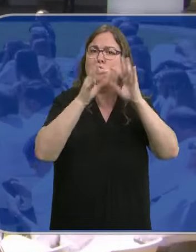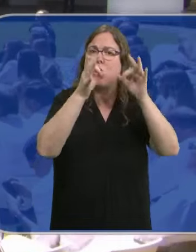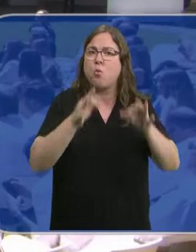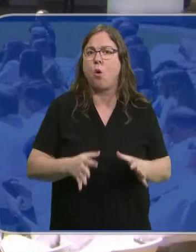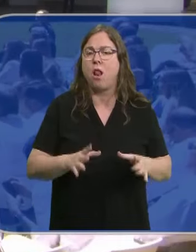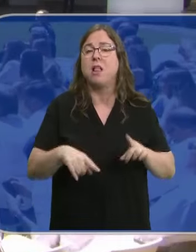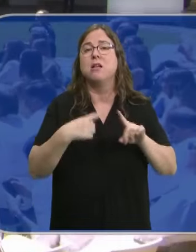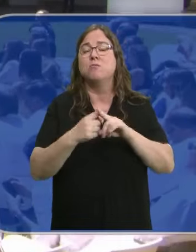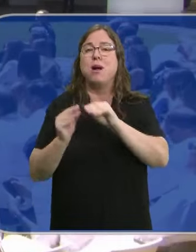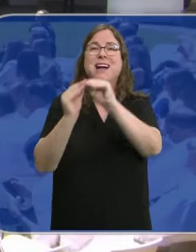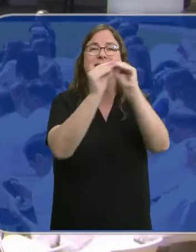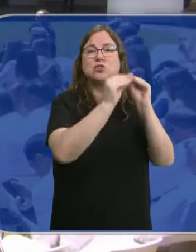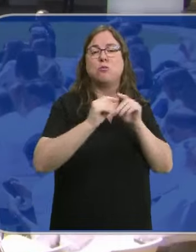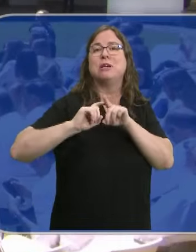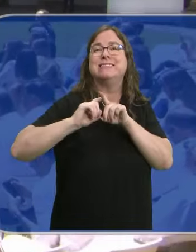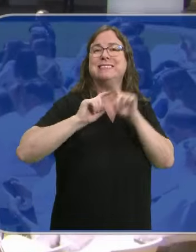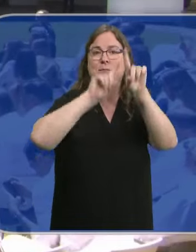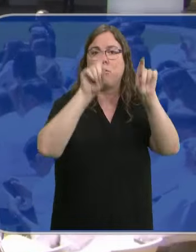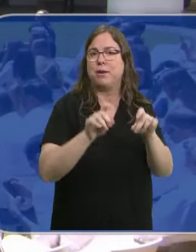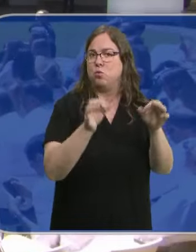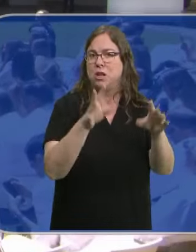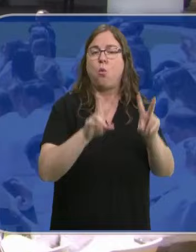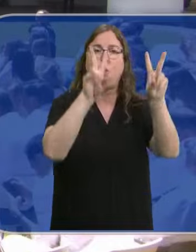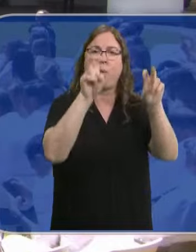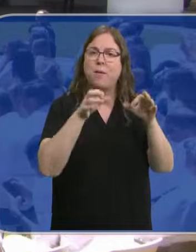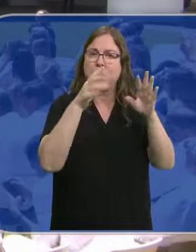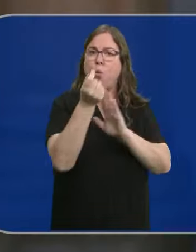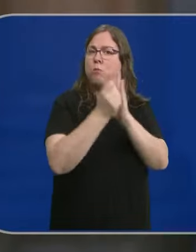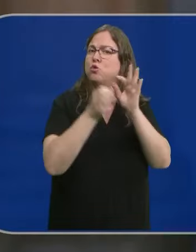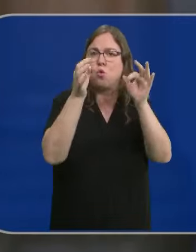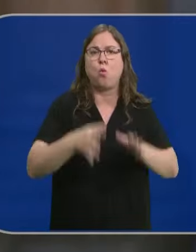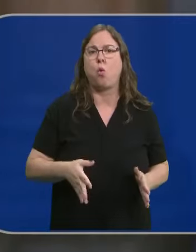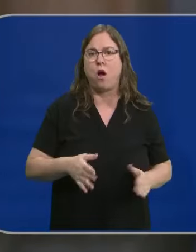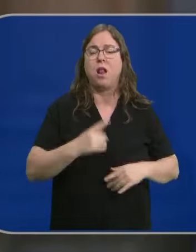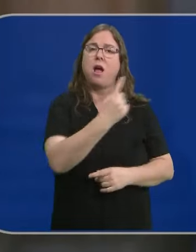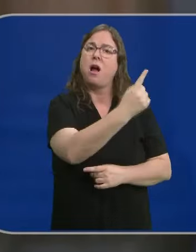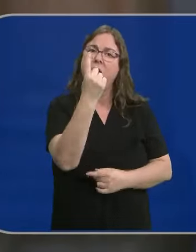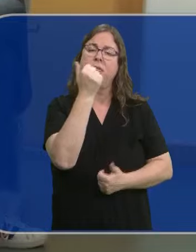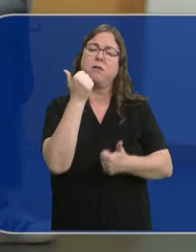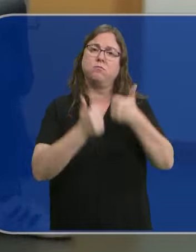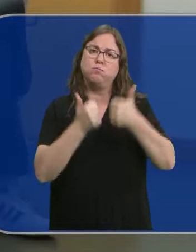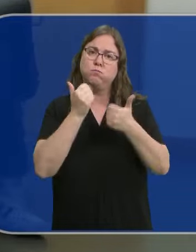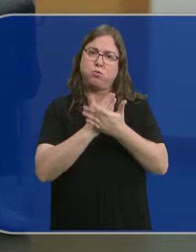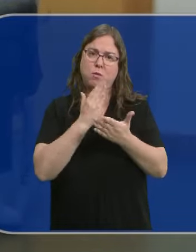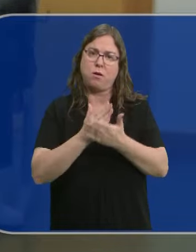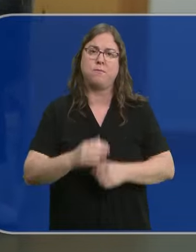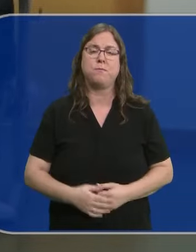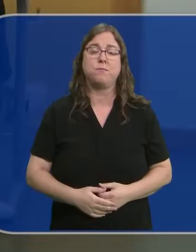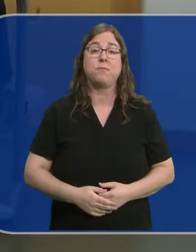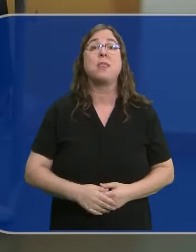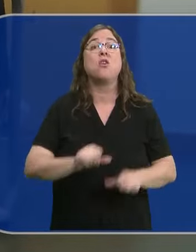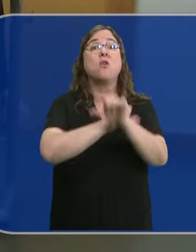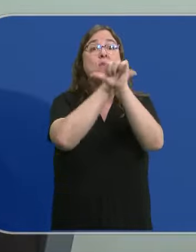y se ponen en común el tipo de preguntas, de temas y de puntuaciones de cada una de las pruebas. Y los criterios de